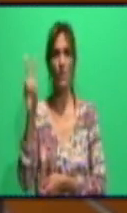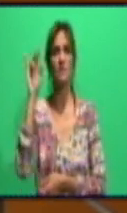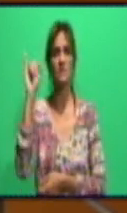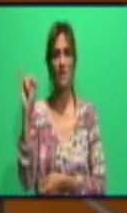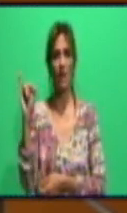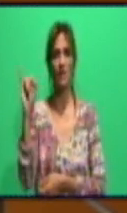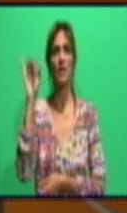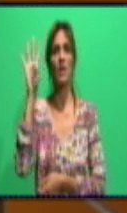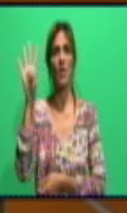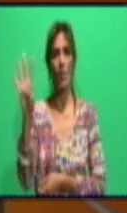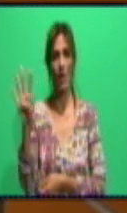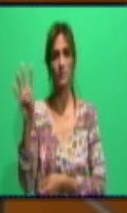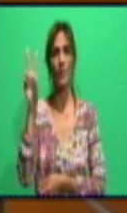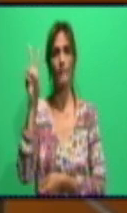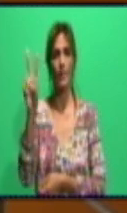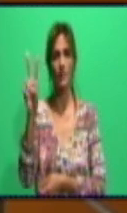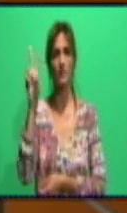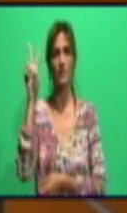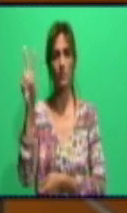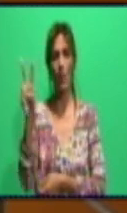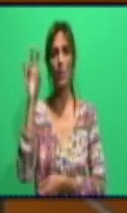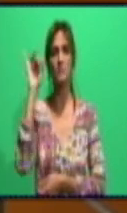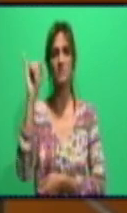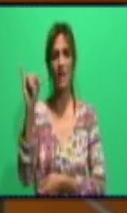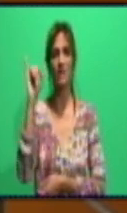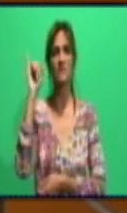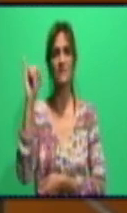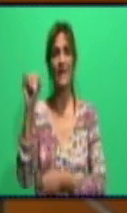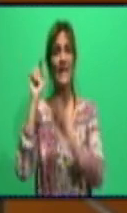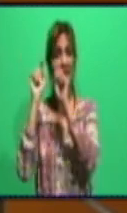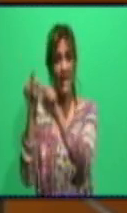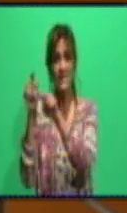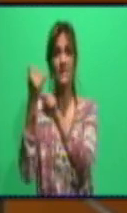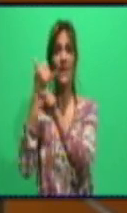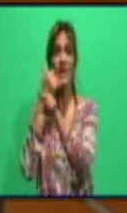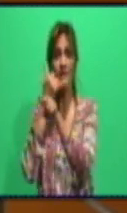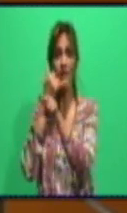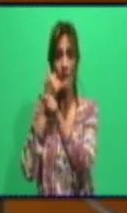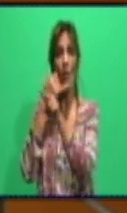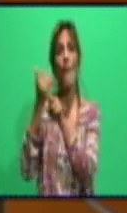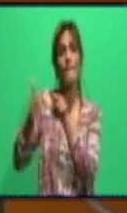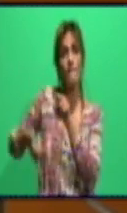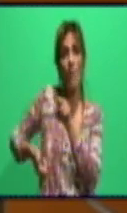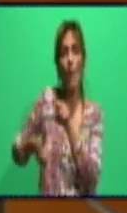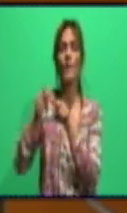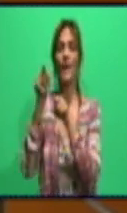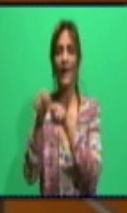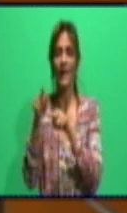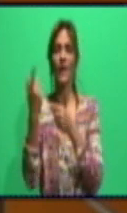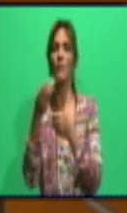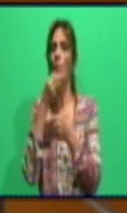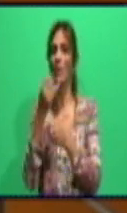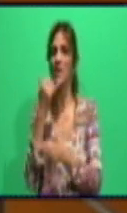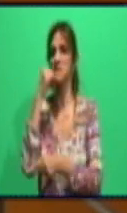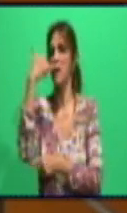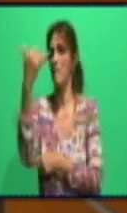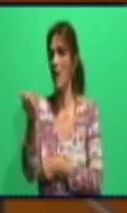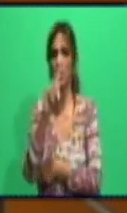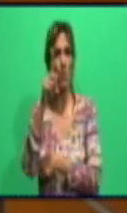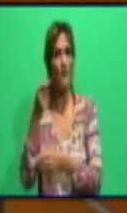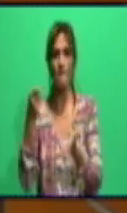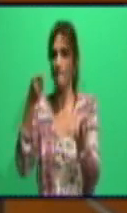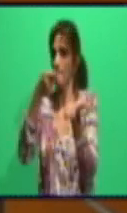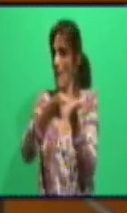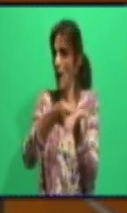5264-2266 es el número de asistencia al servicio móvil, que usted puede contactarlo gratis, es decir,